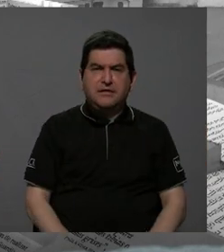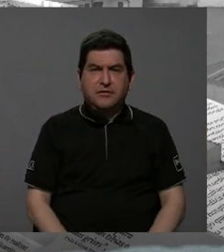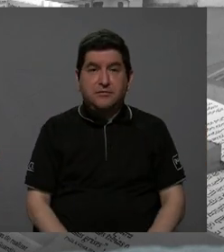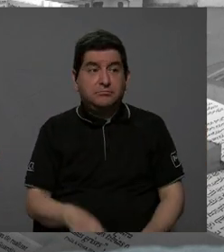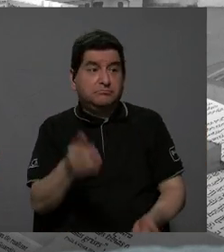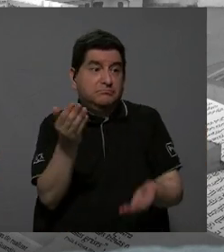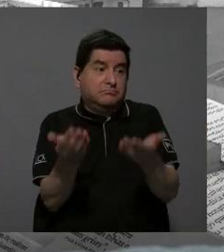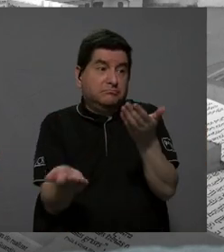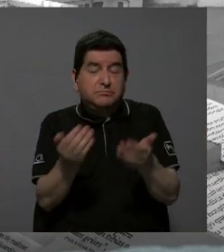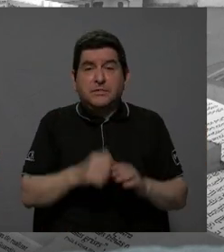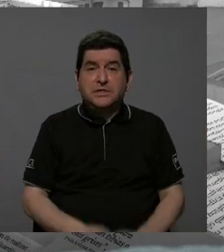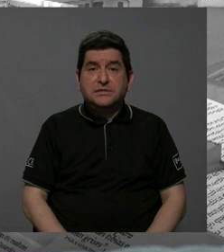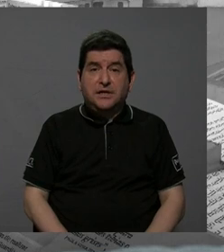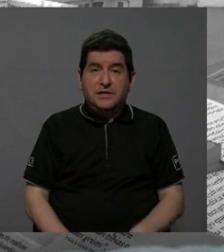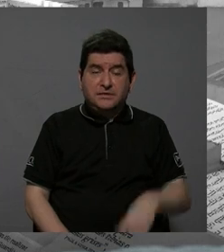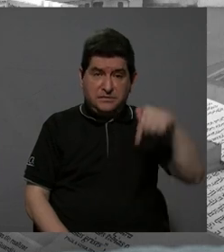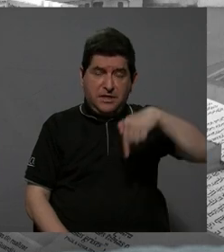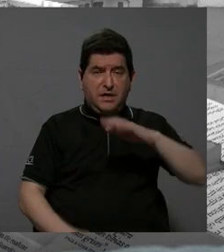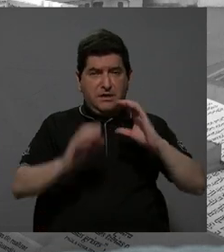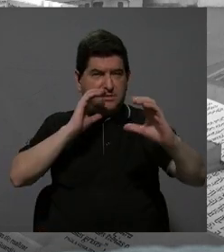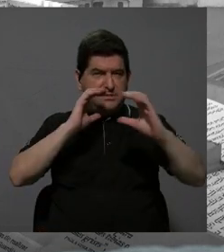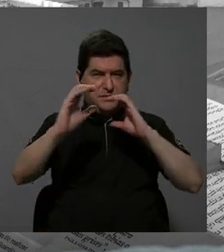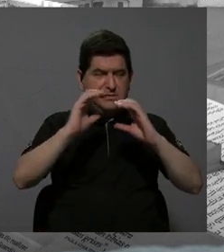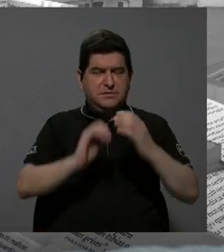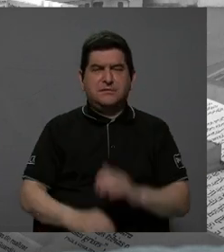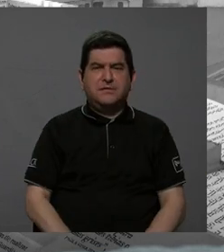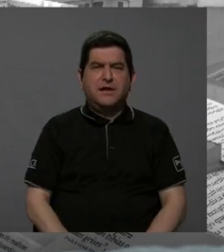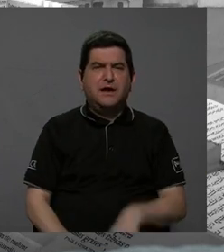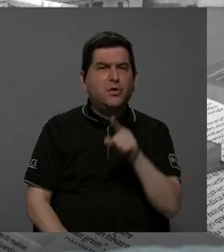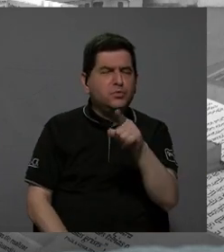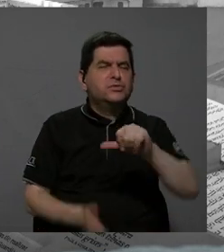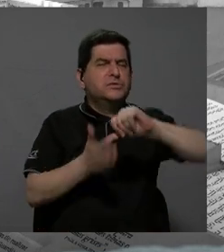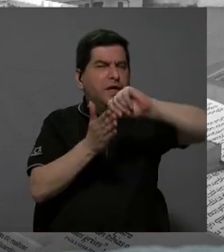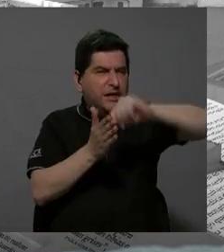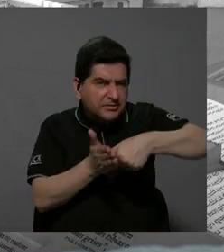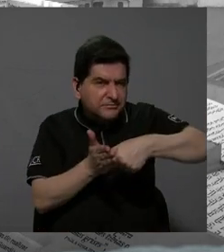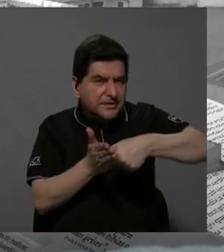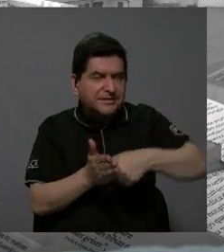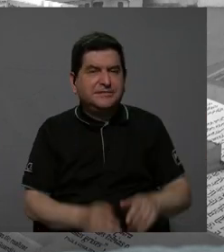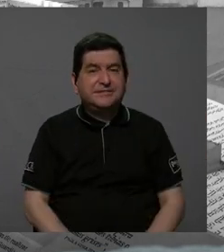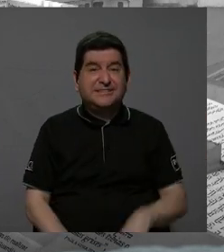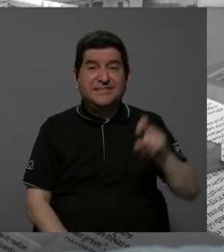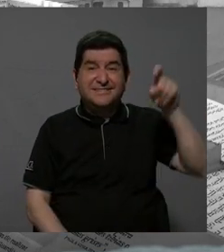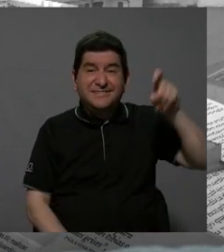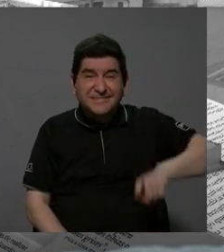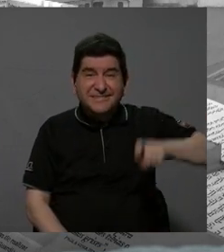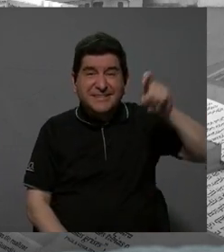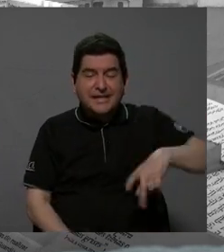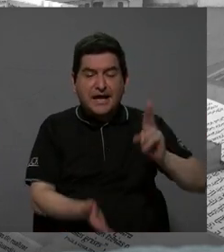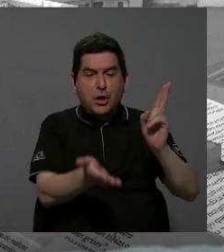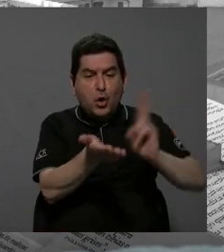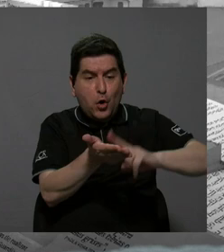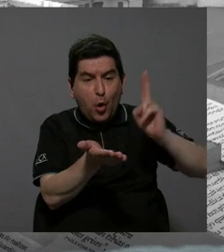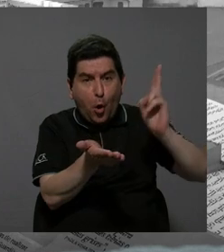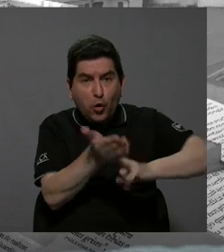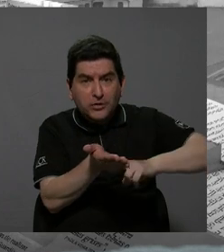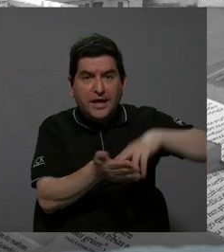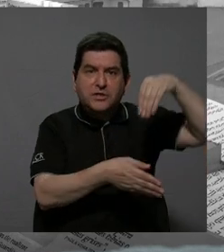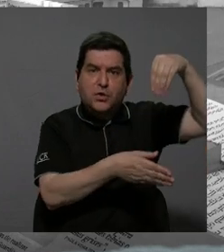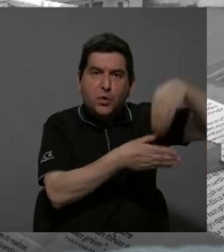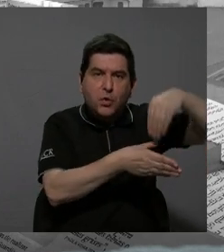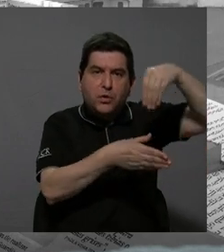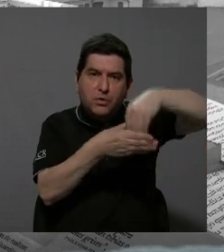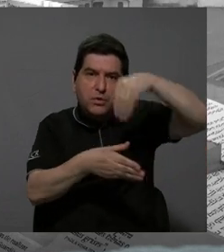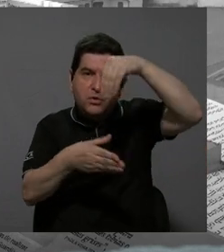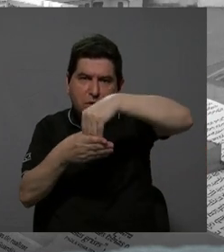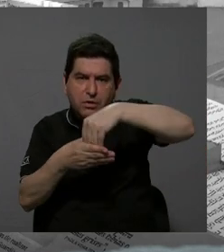de esta conversación que hemos tenido? Usted ha venido insistiendo mucho en la necesidad de que el contrato contemple esto y